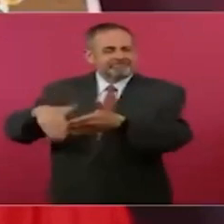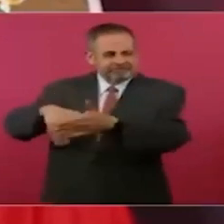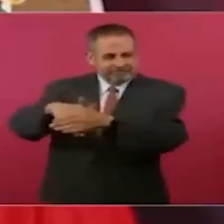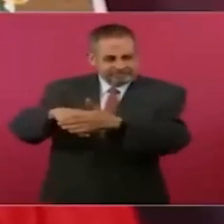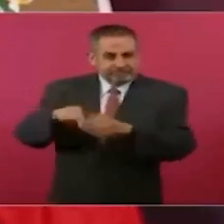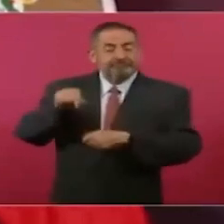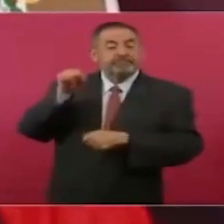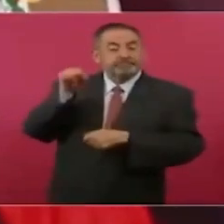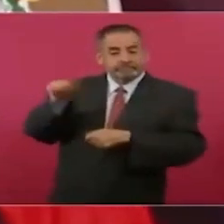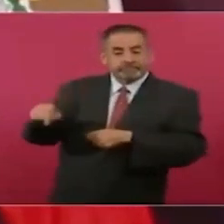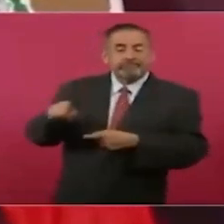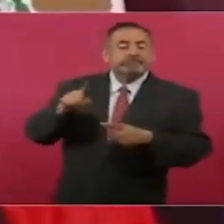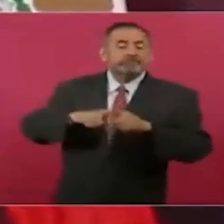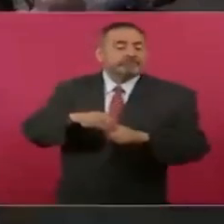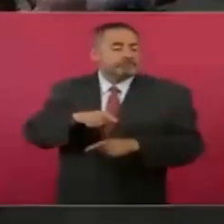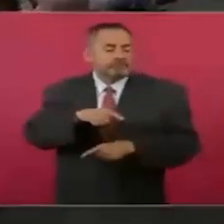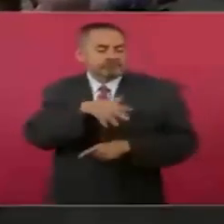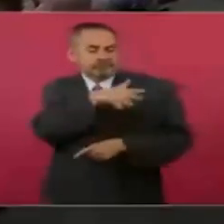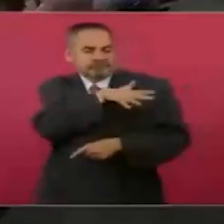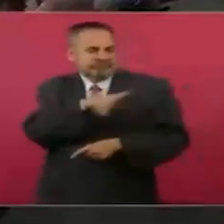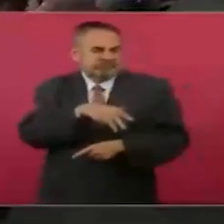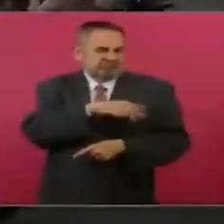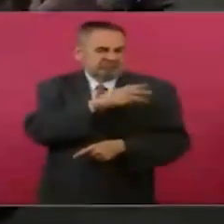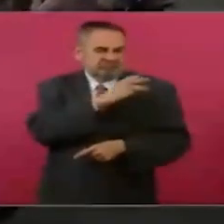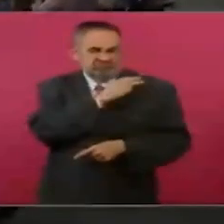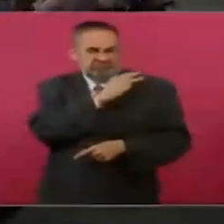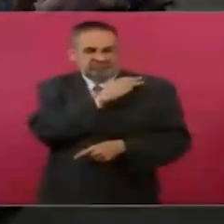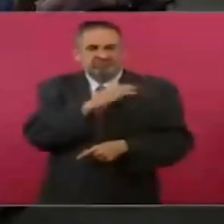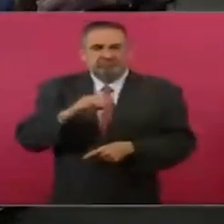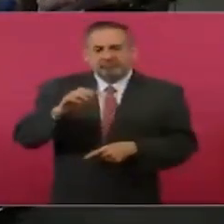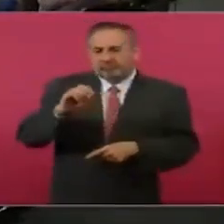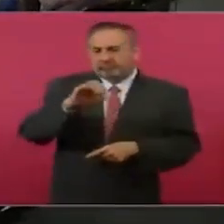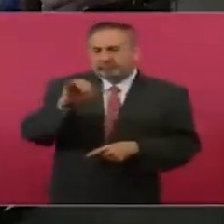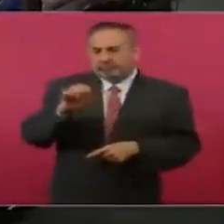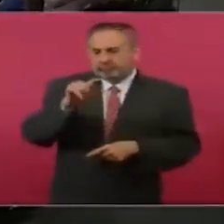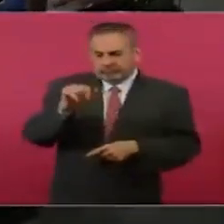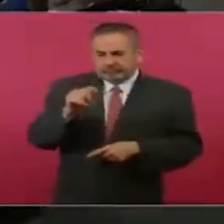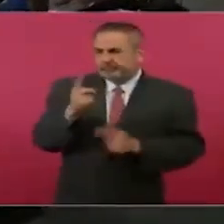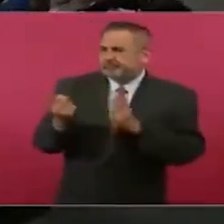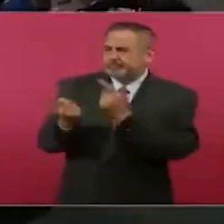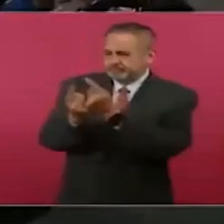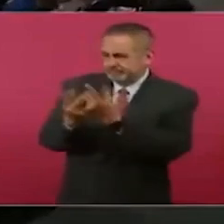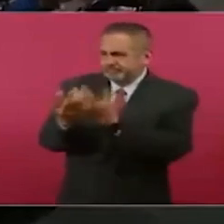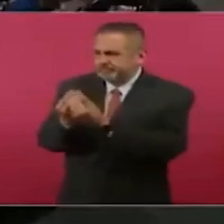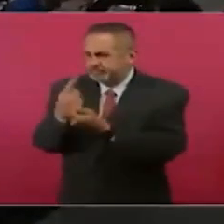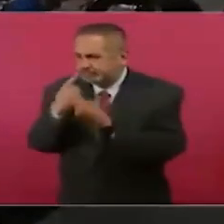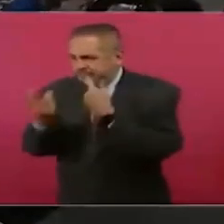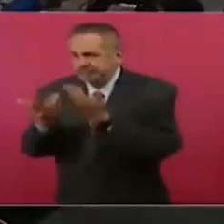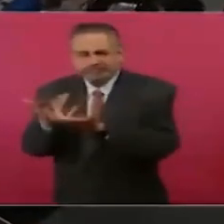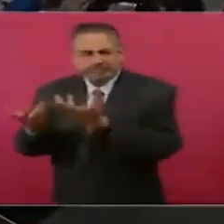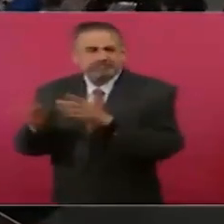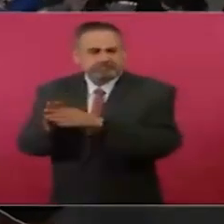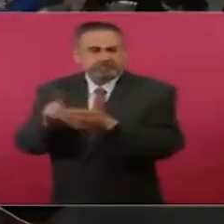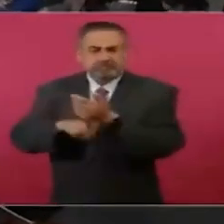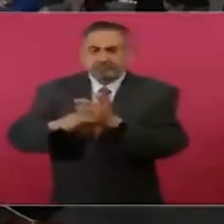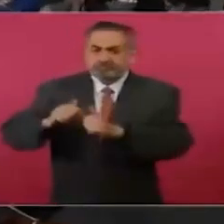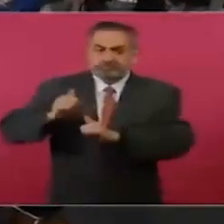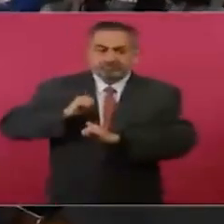el almirante Ojeda con el gobernador y